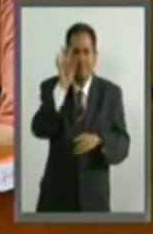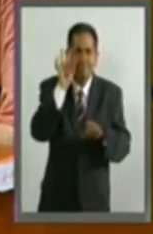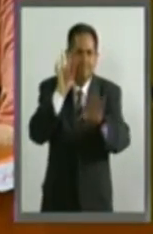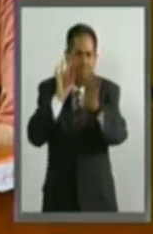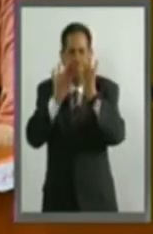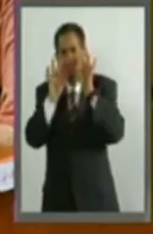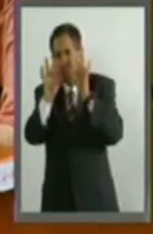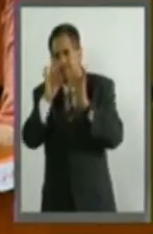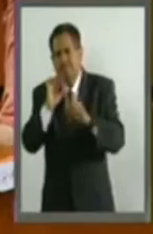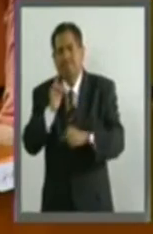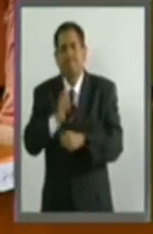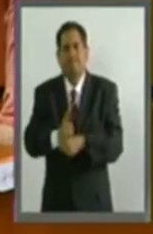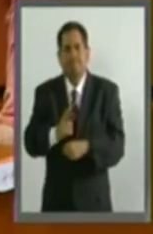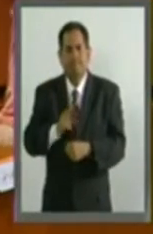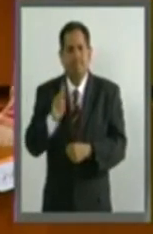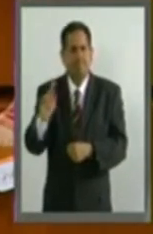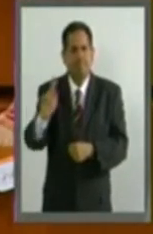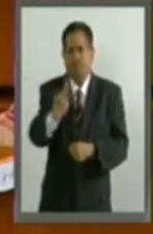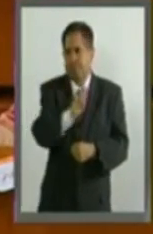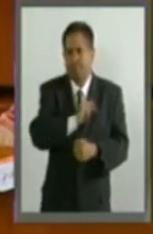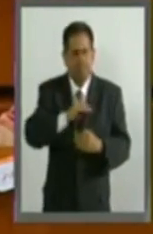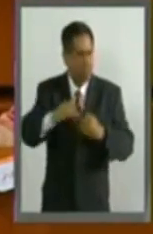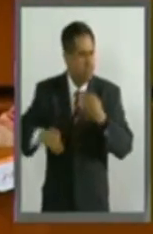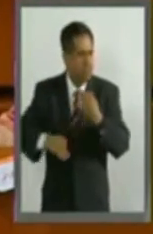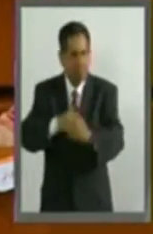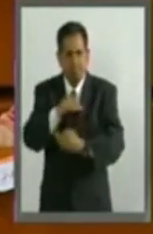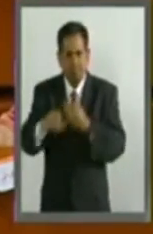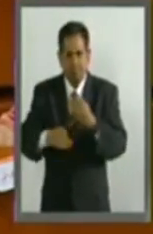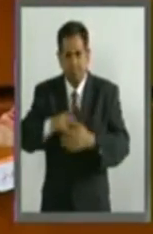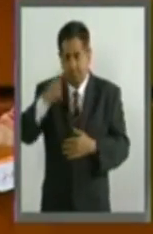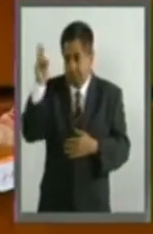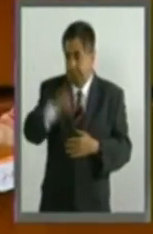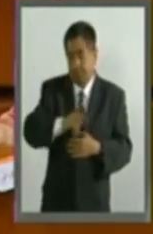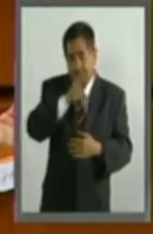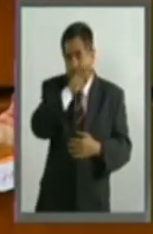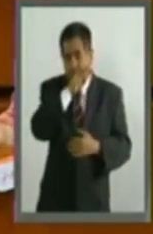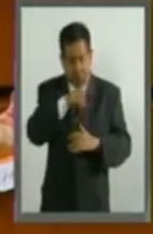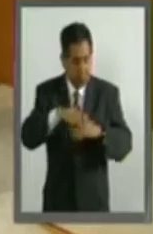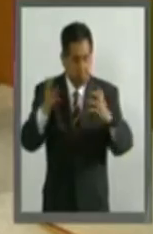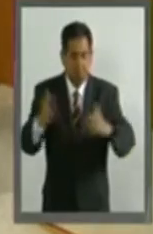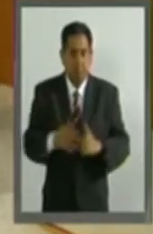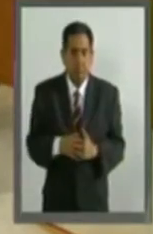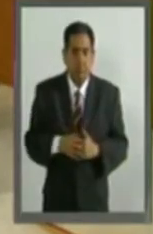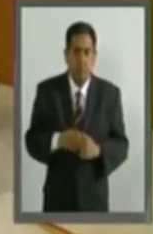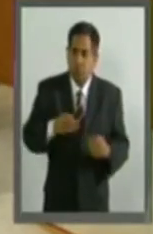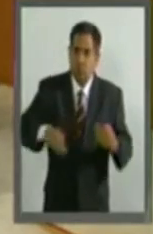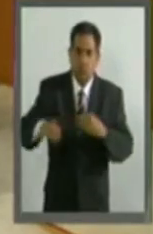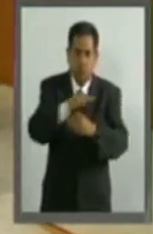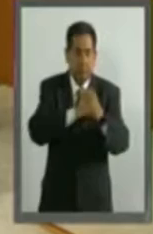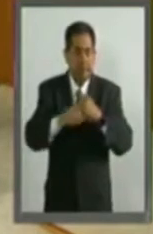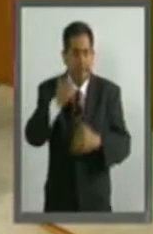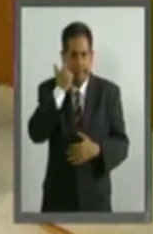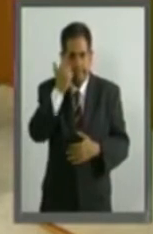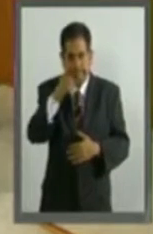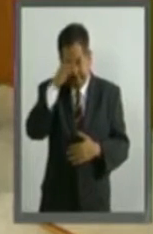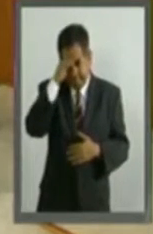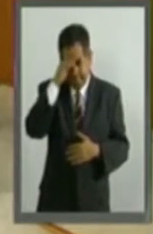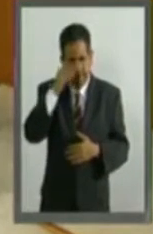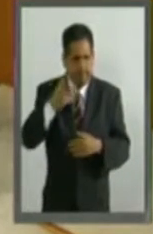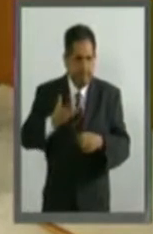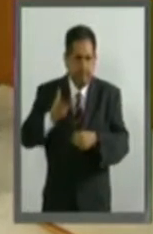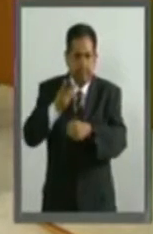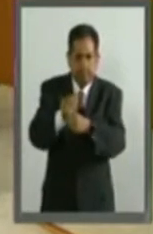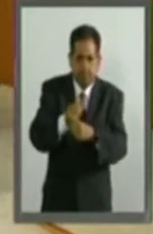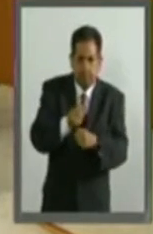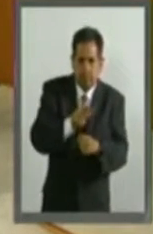que creo que es una constante. Todos estamos verdaderamente preocupados, todos queremos poner nuestro granito de